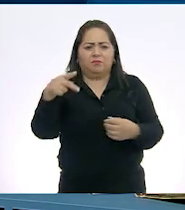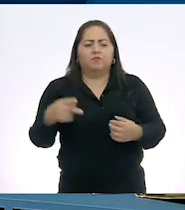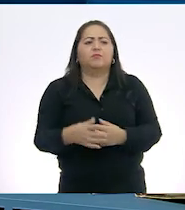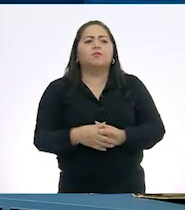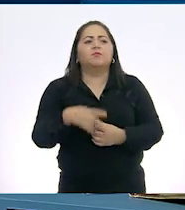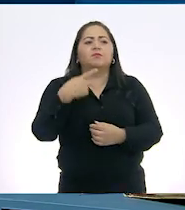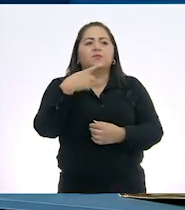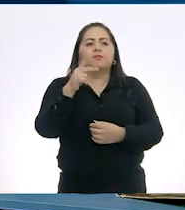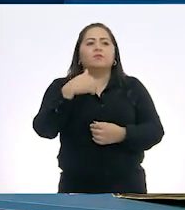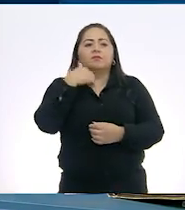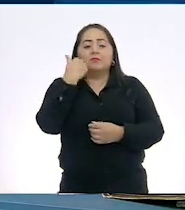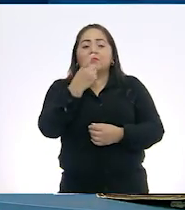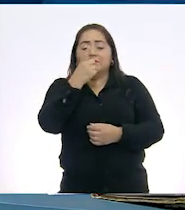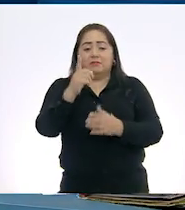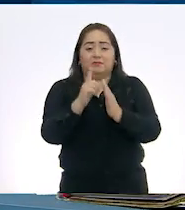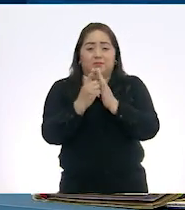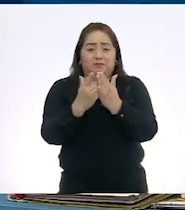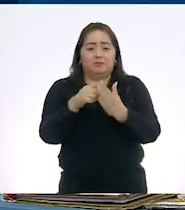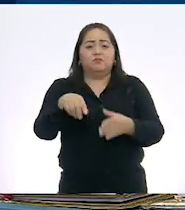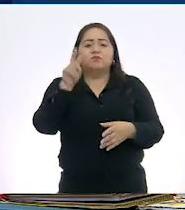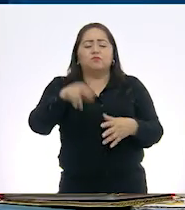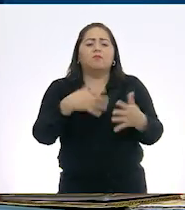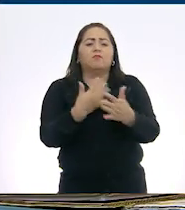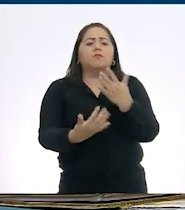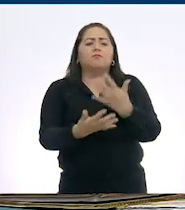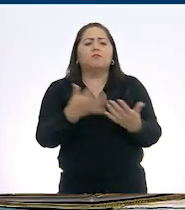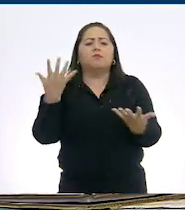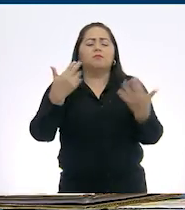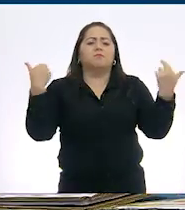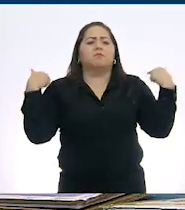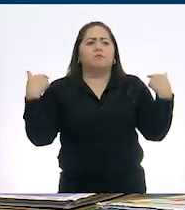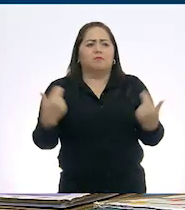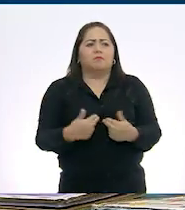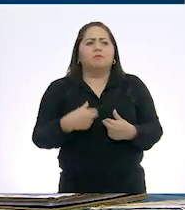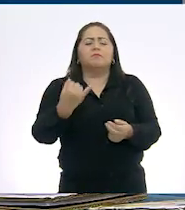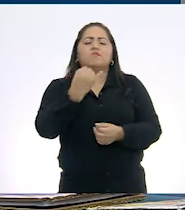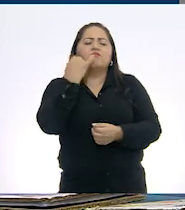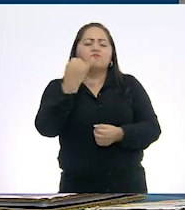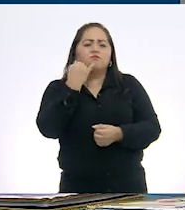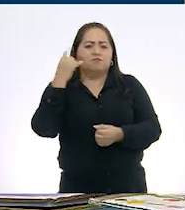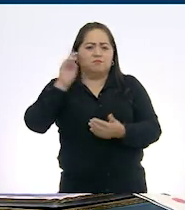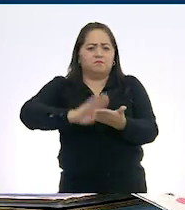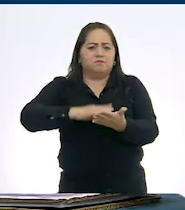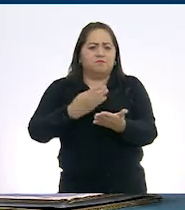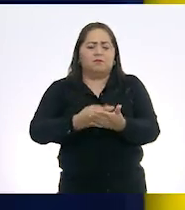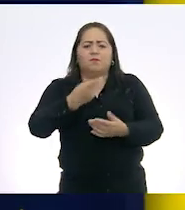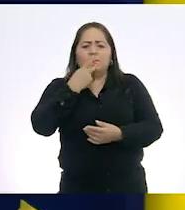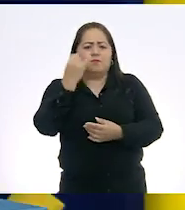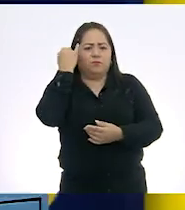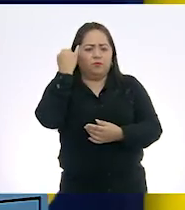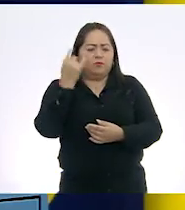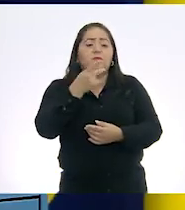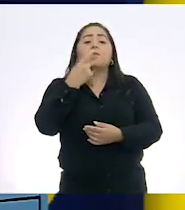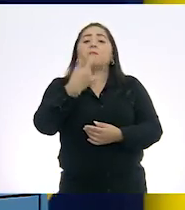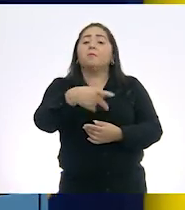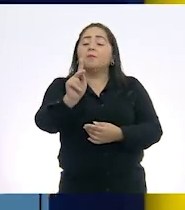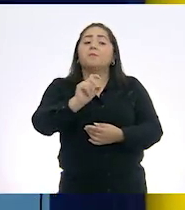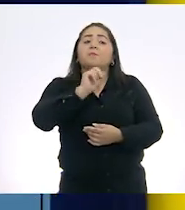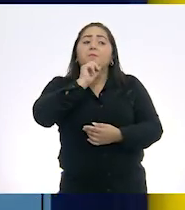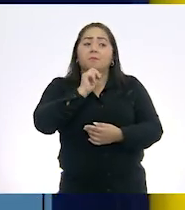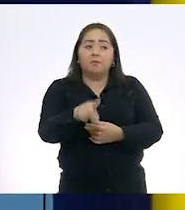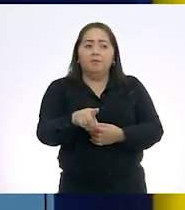Quiero comentarles que estos libros fueron hechos por maestros bilingües, maestros de habla de lengua en Náhuatl. Pero también,